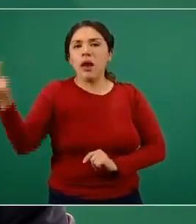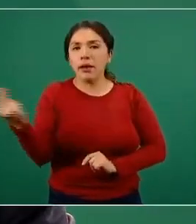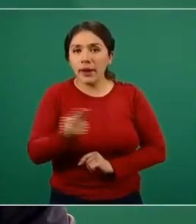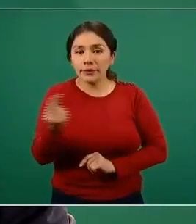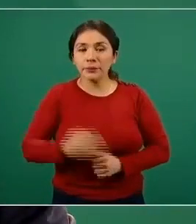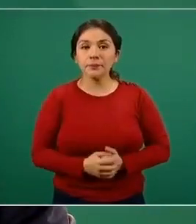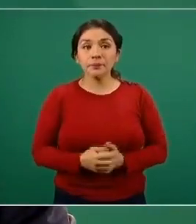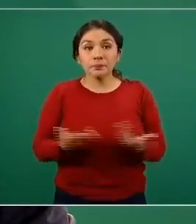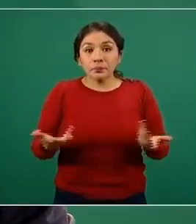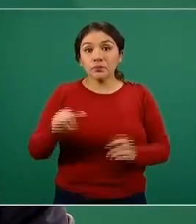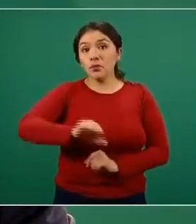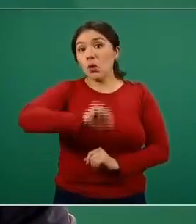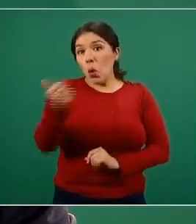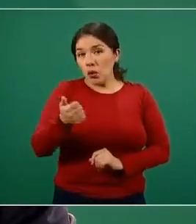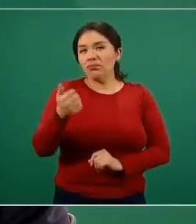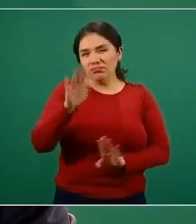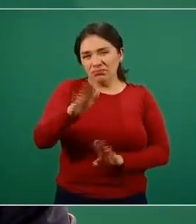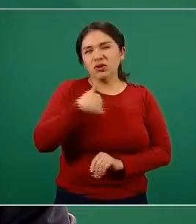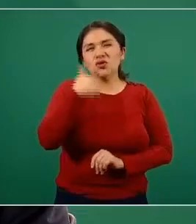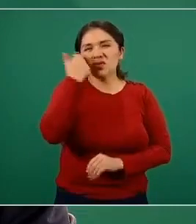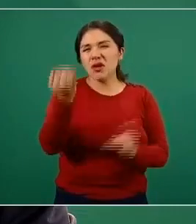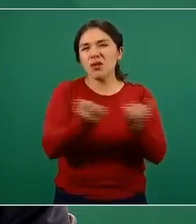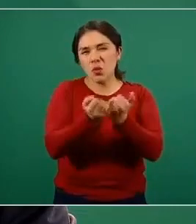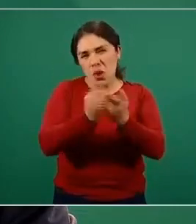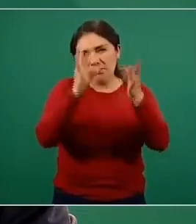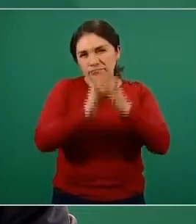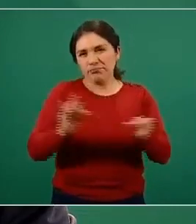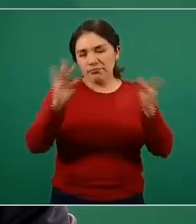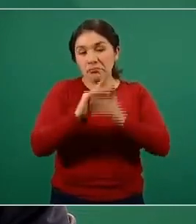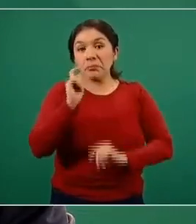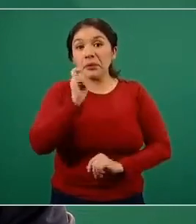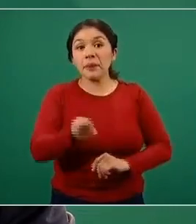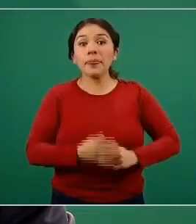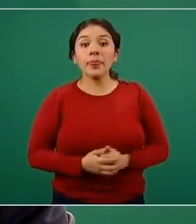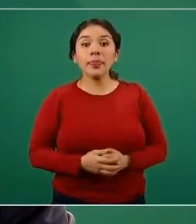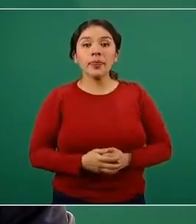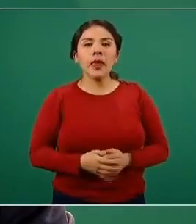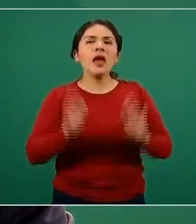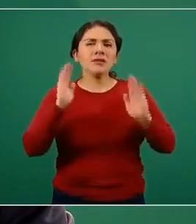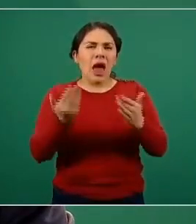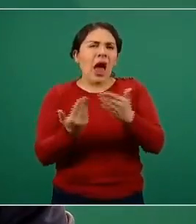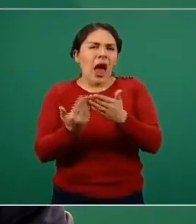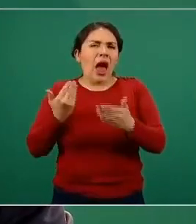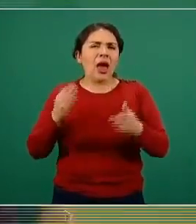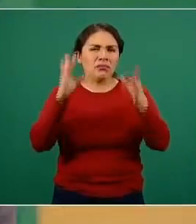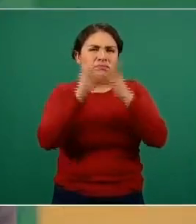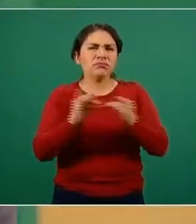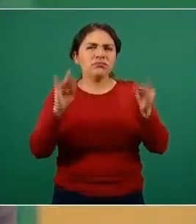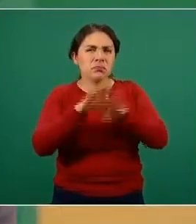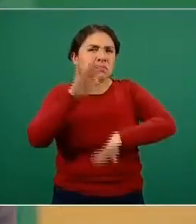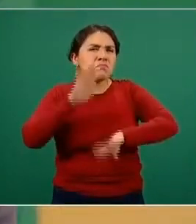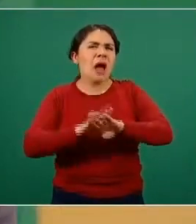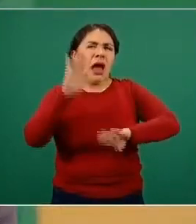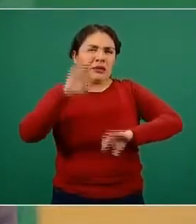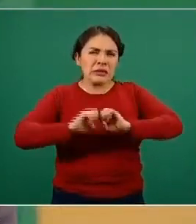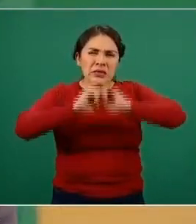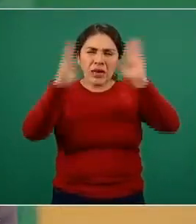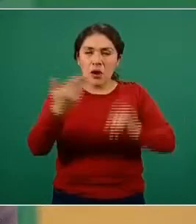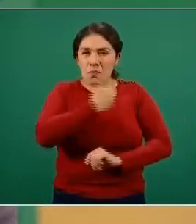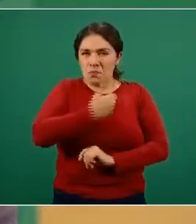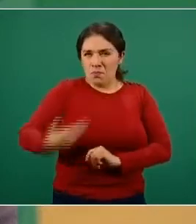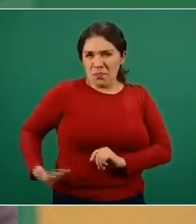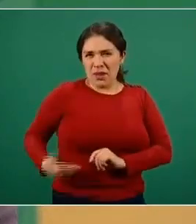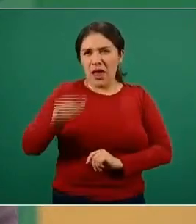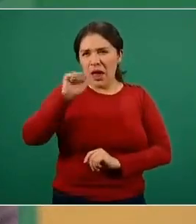Otro aspecto que me gustaría comentar, ya lo explicaba con considerable detalle el presidente